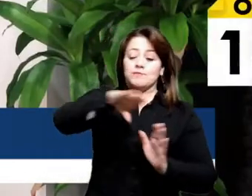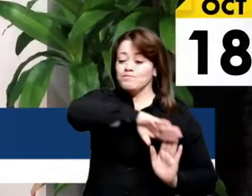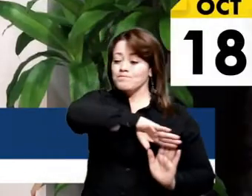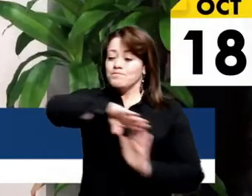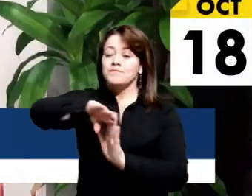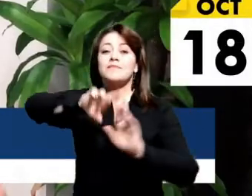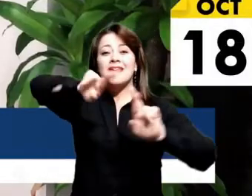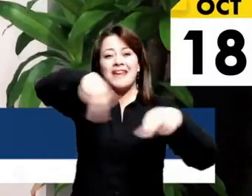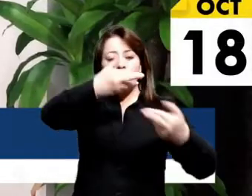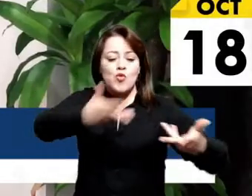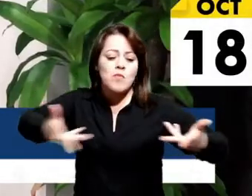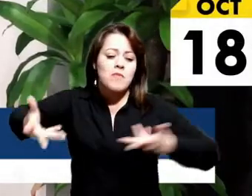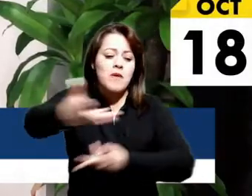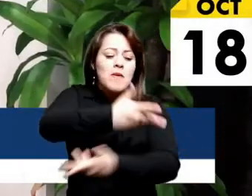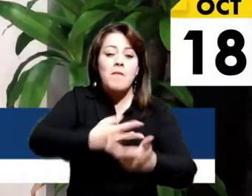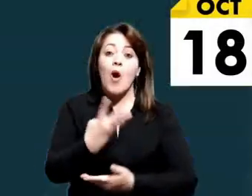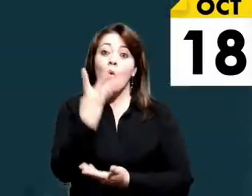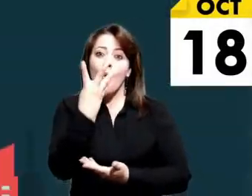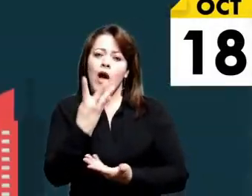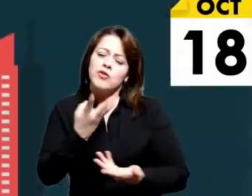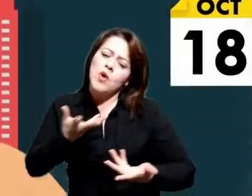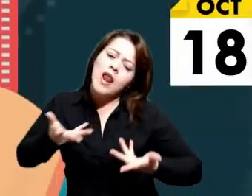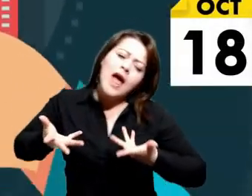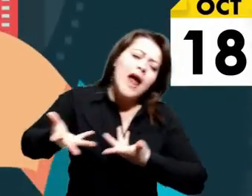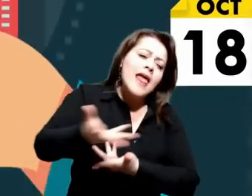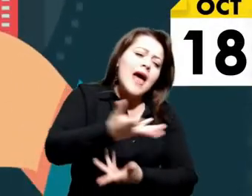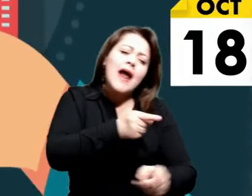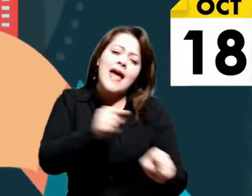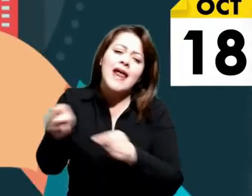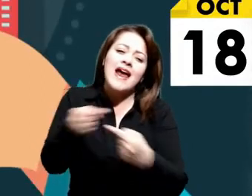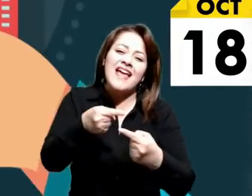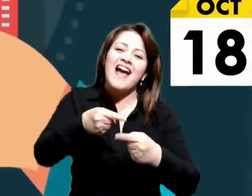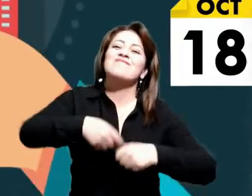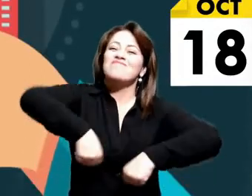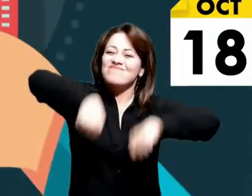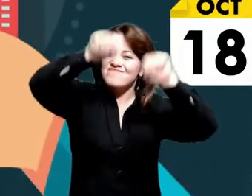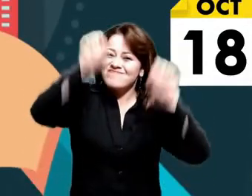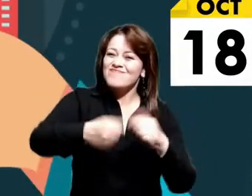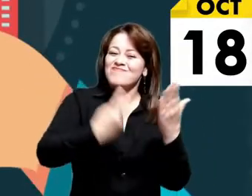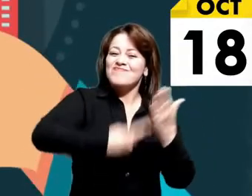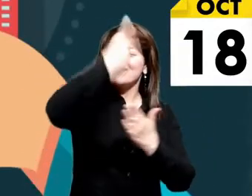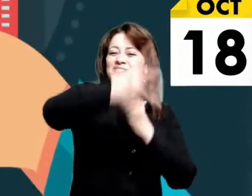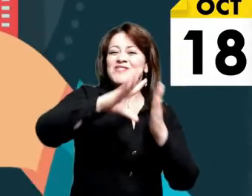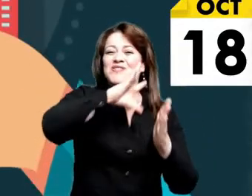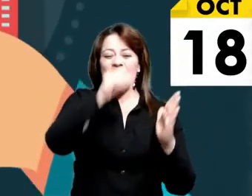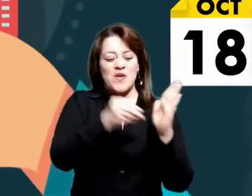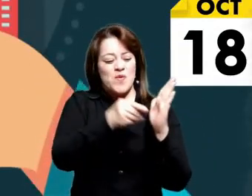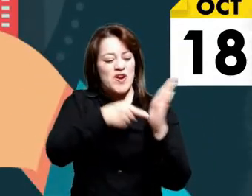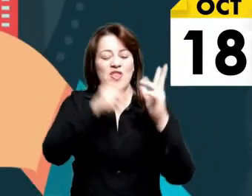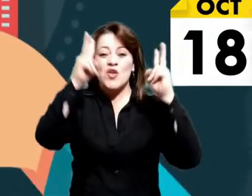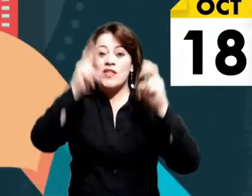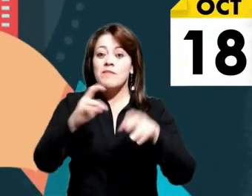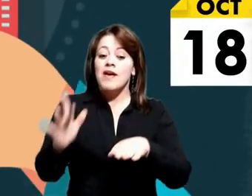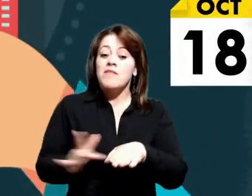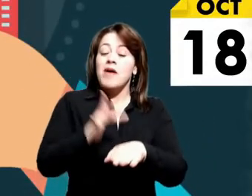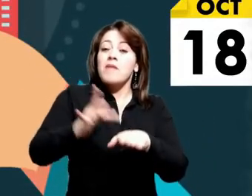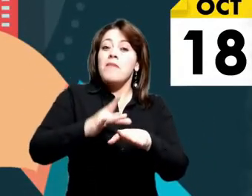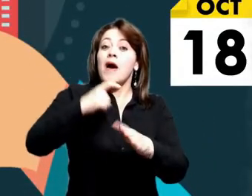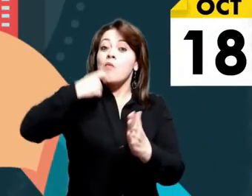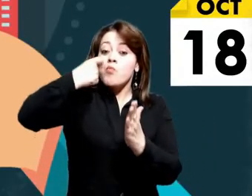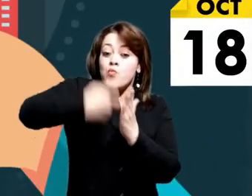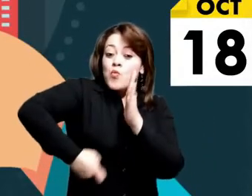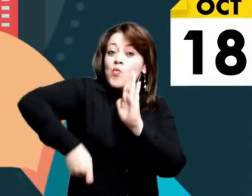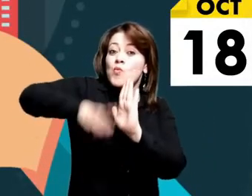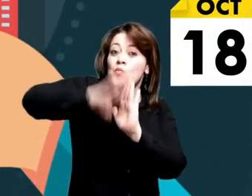Hacienda debatió y aprobó un proyecto de acuerdo que establece incentivos tributarios para la reactivación económica